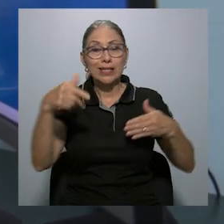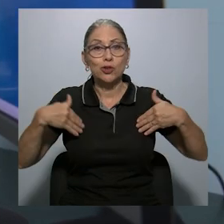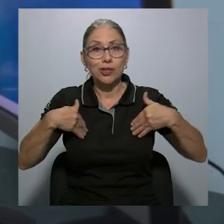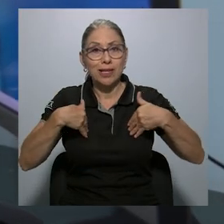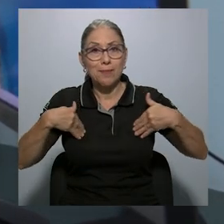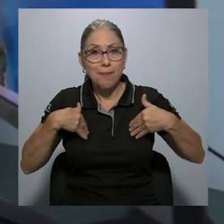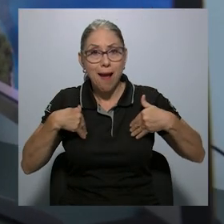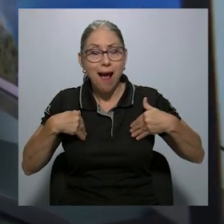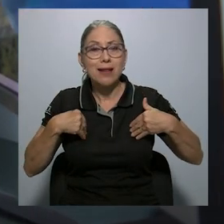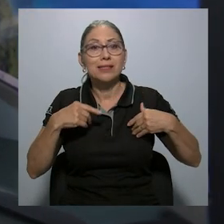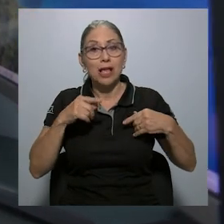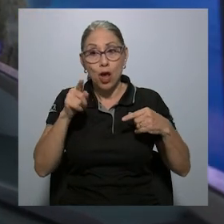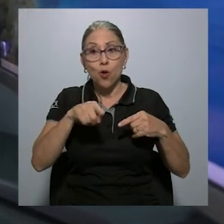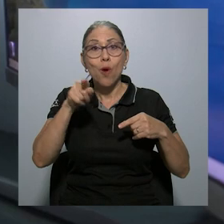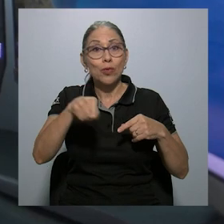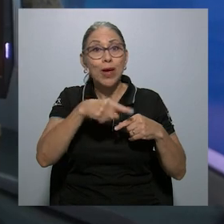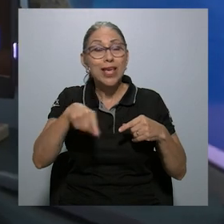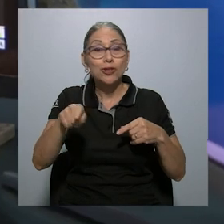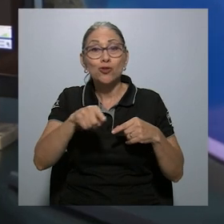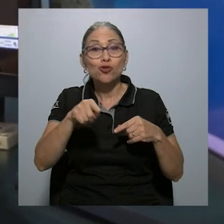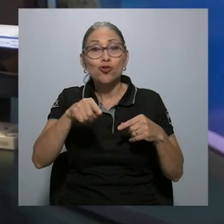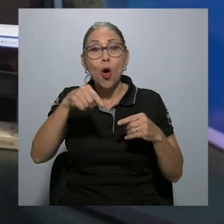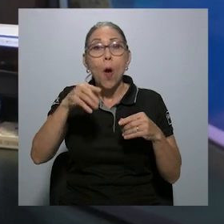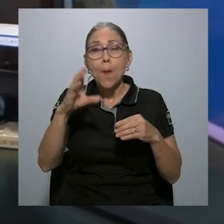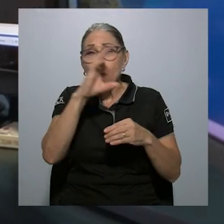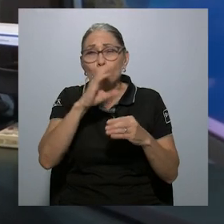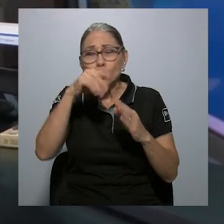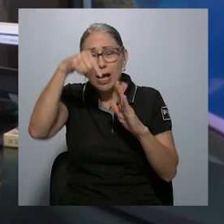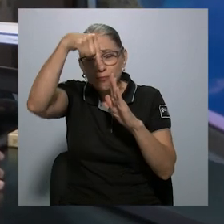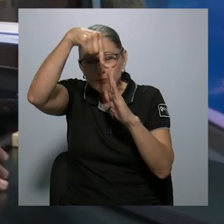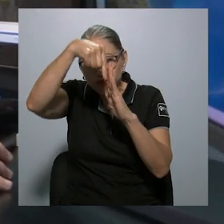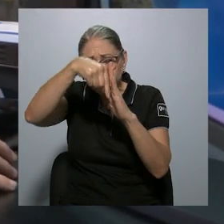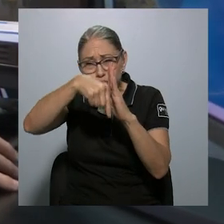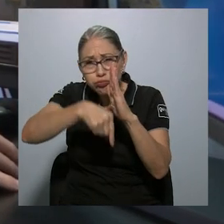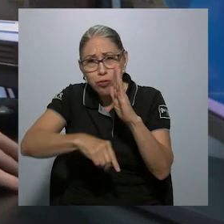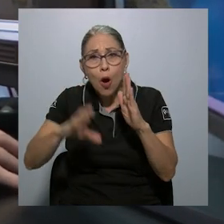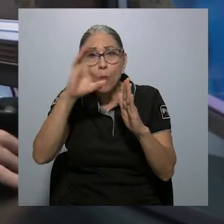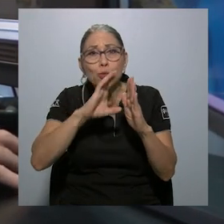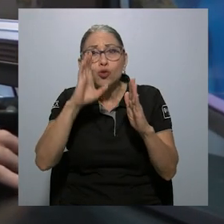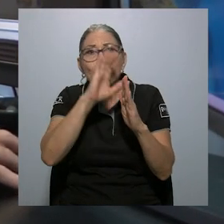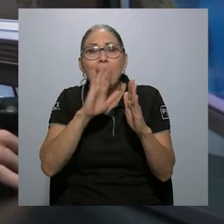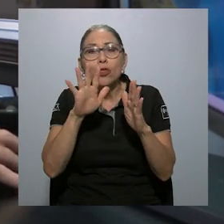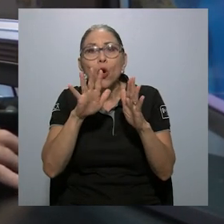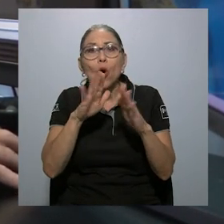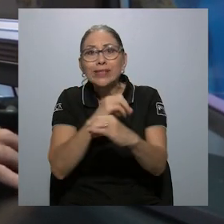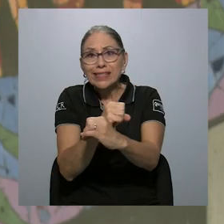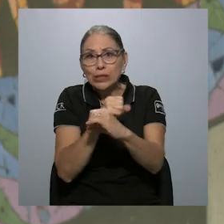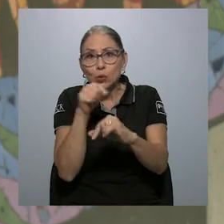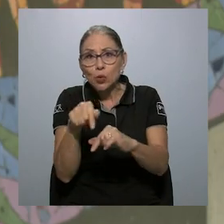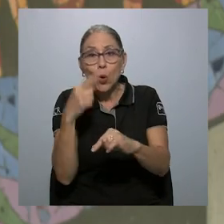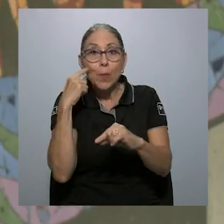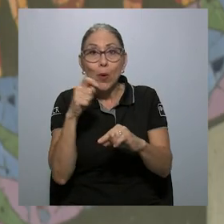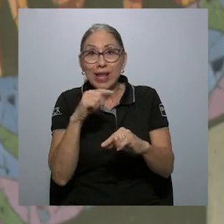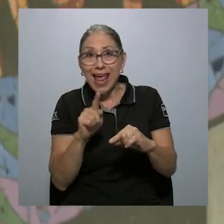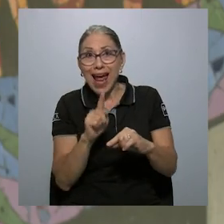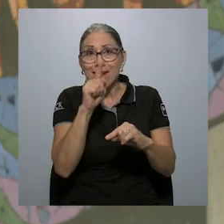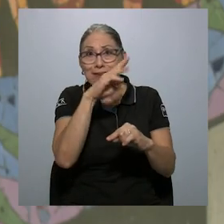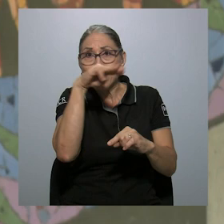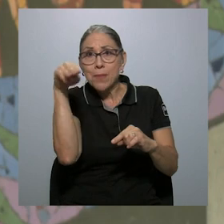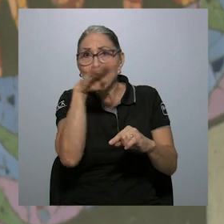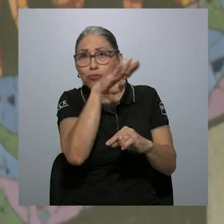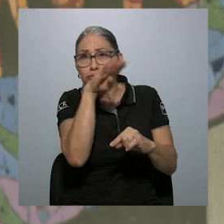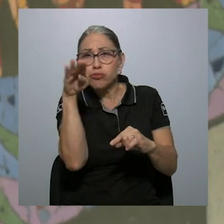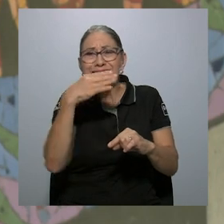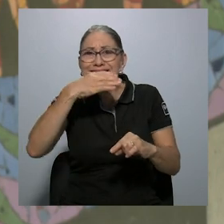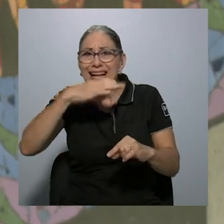cuando se van a aguas más profundas buscando un refugio debido a que se calientan las aguas superficiales, también se topan